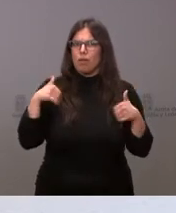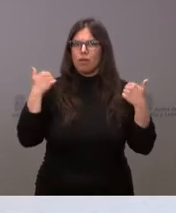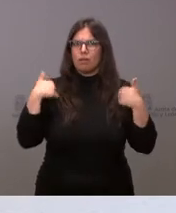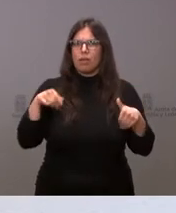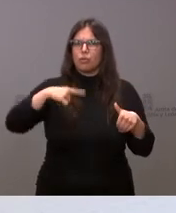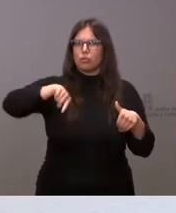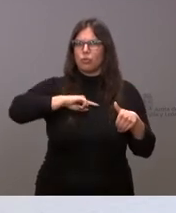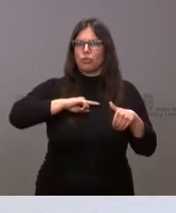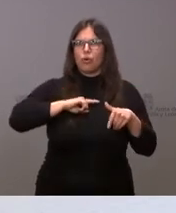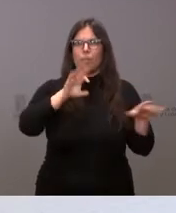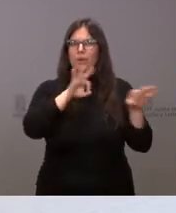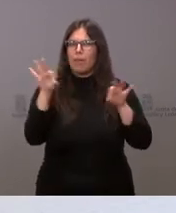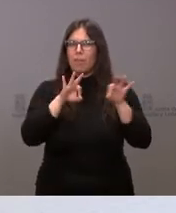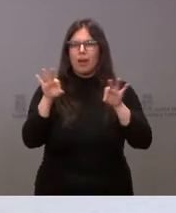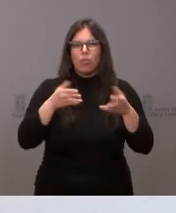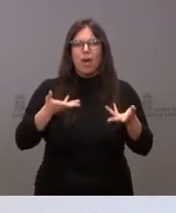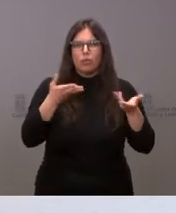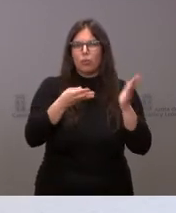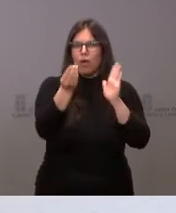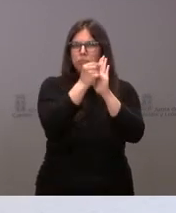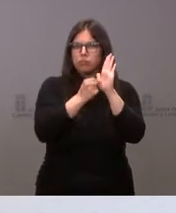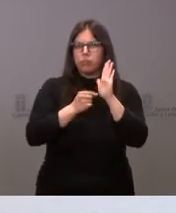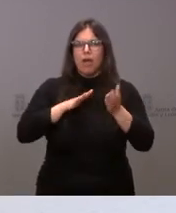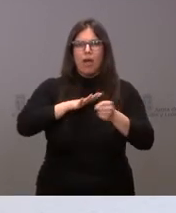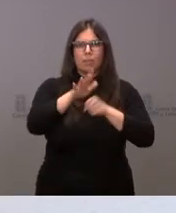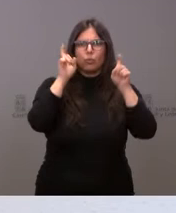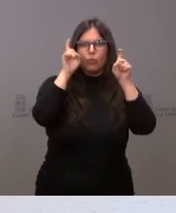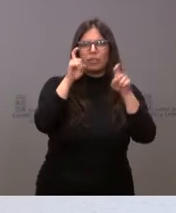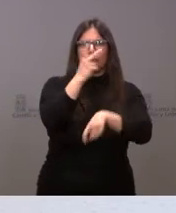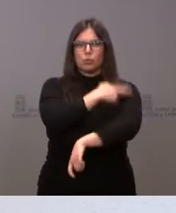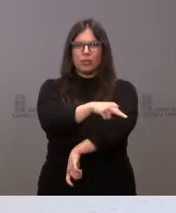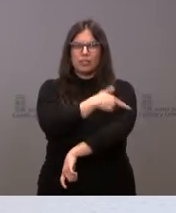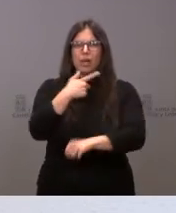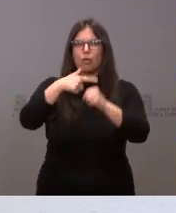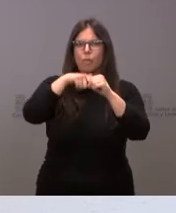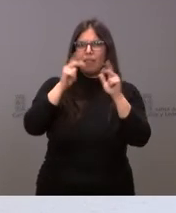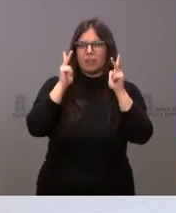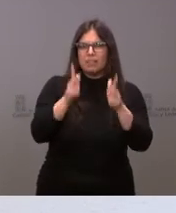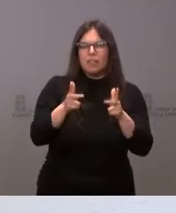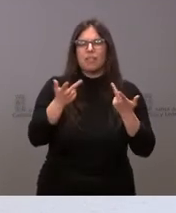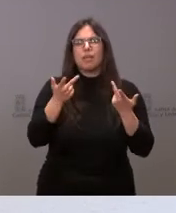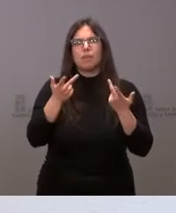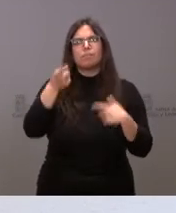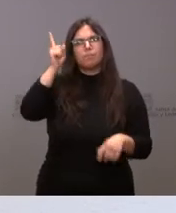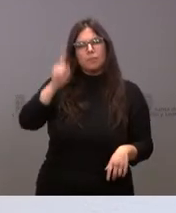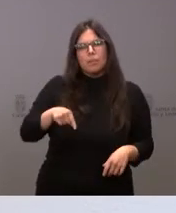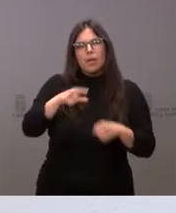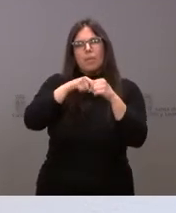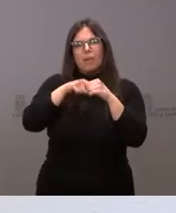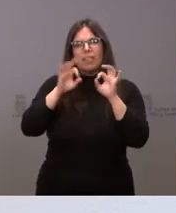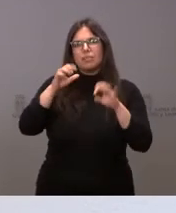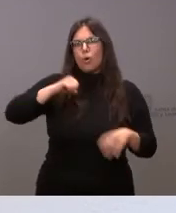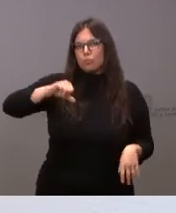paquete de ayudas en el ámbito educativo, sanitario, de plazas residenciales, también de plazas